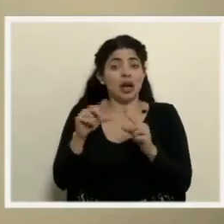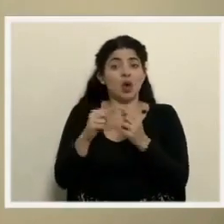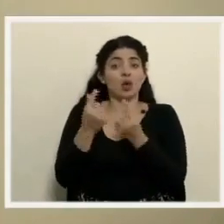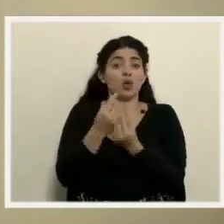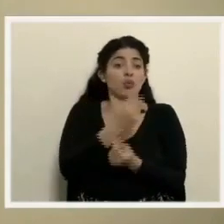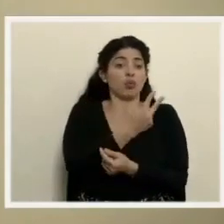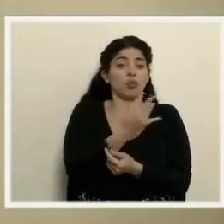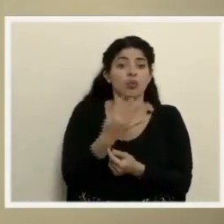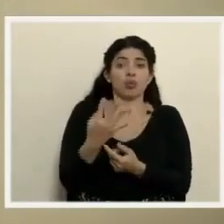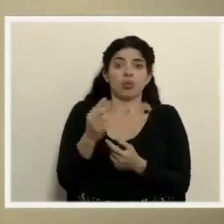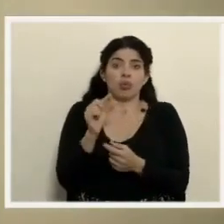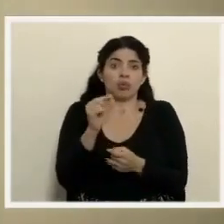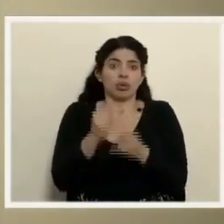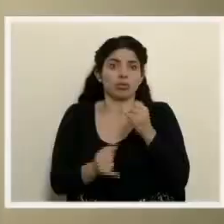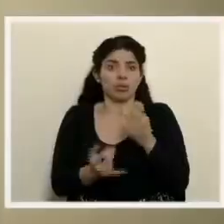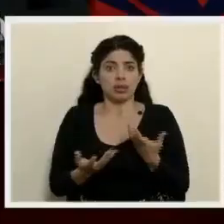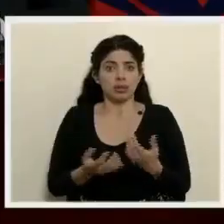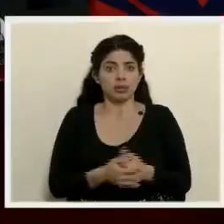anteriores están por cerrar.